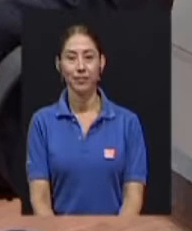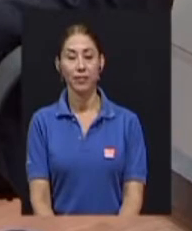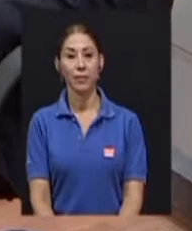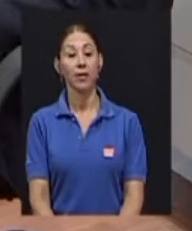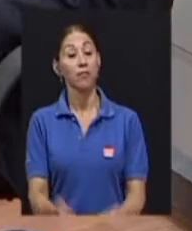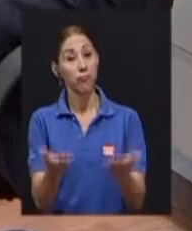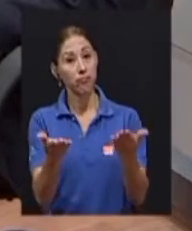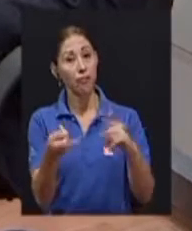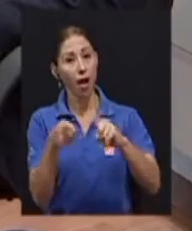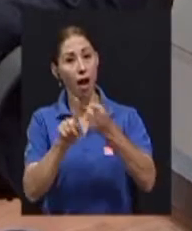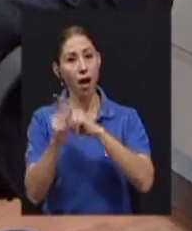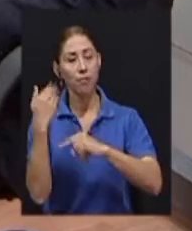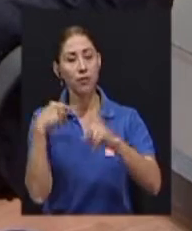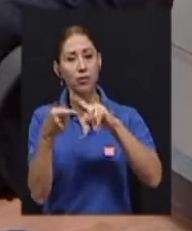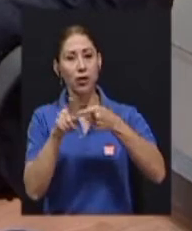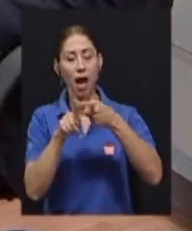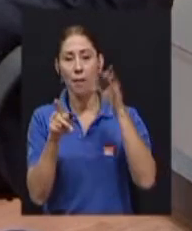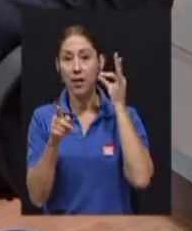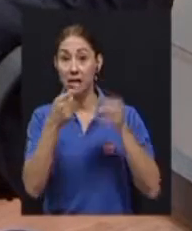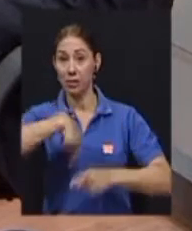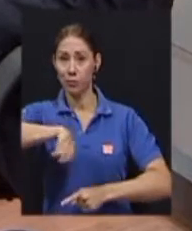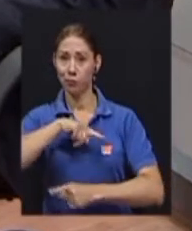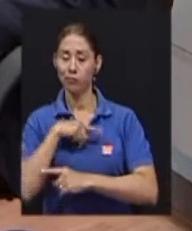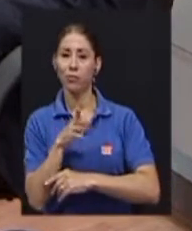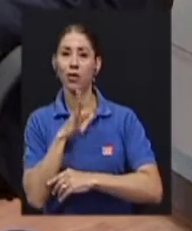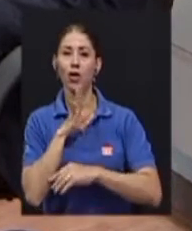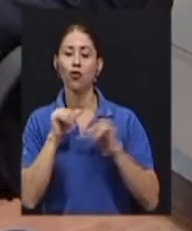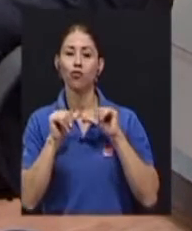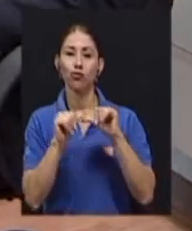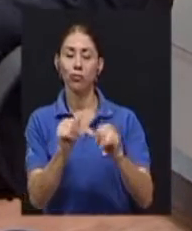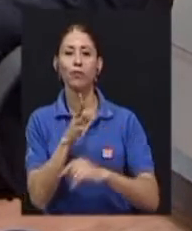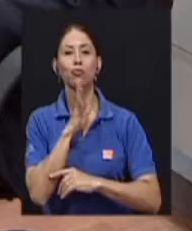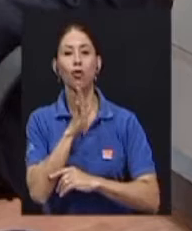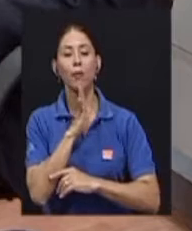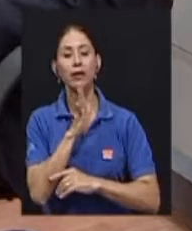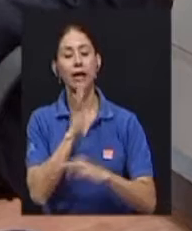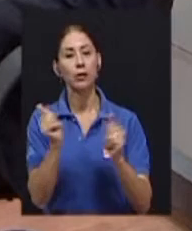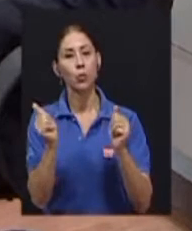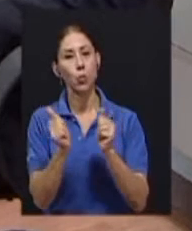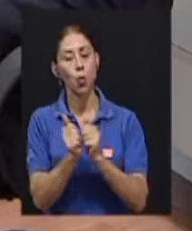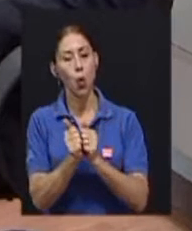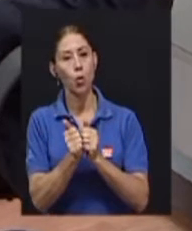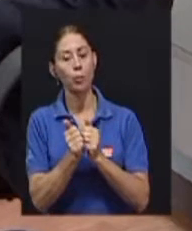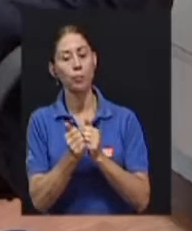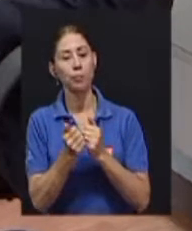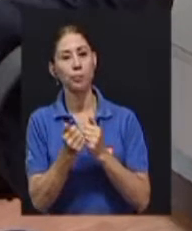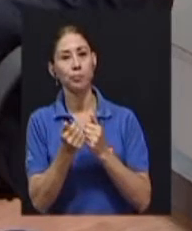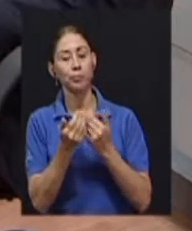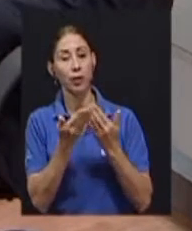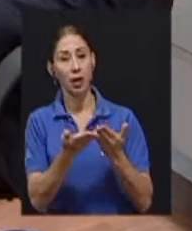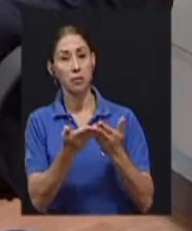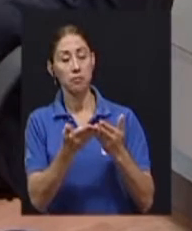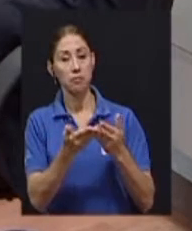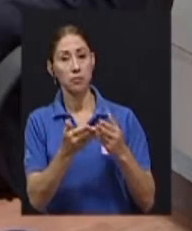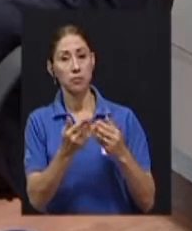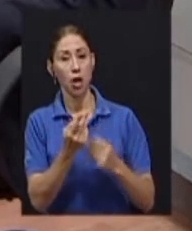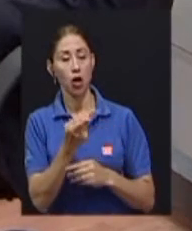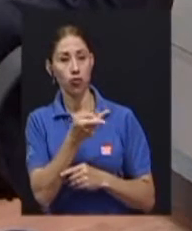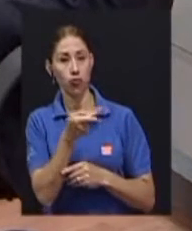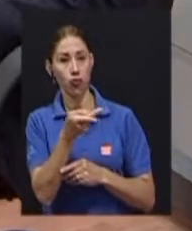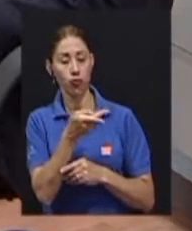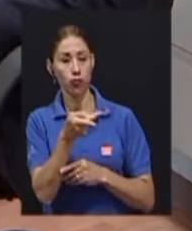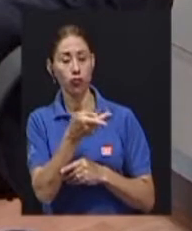Continuamos, amigas y amigos, conversando con los dos...